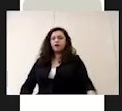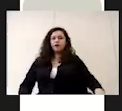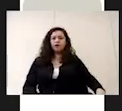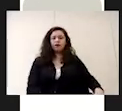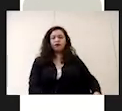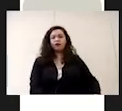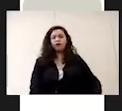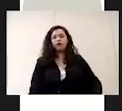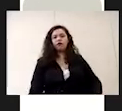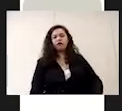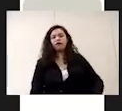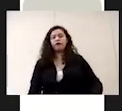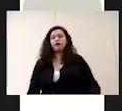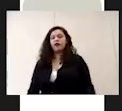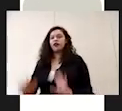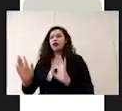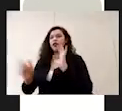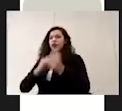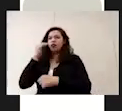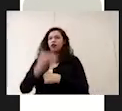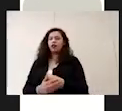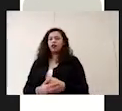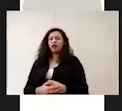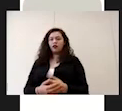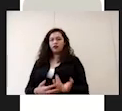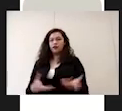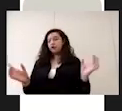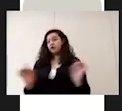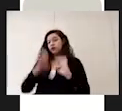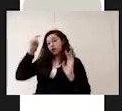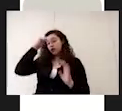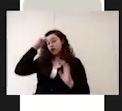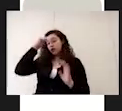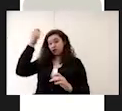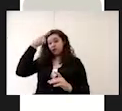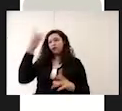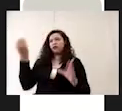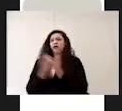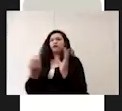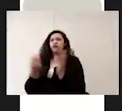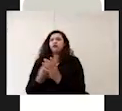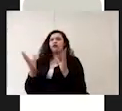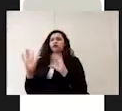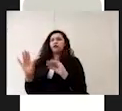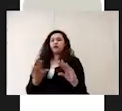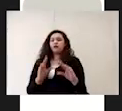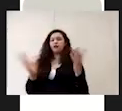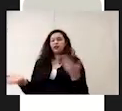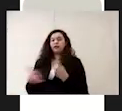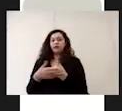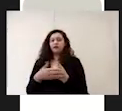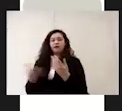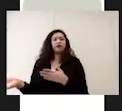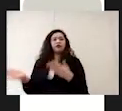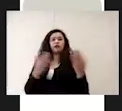termina la parte de digamos la teoría de esta capacitación y a continuación vamos a